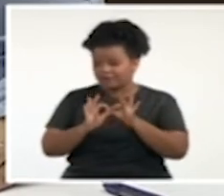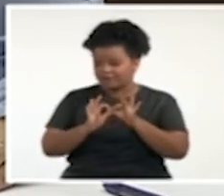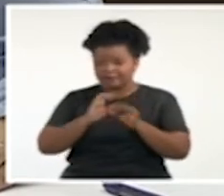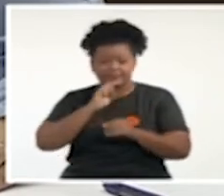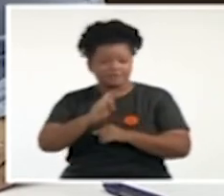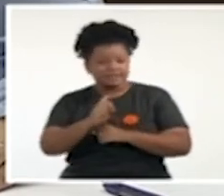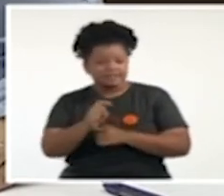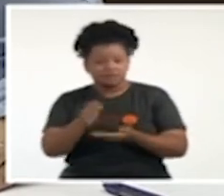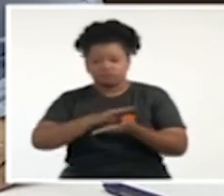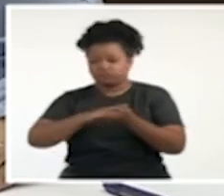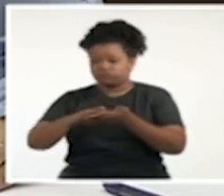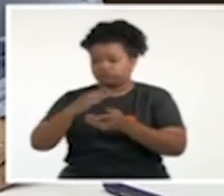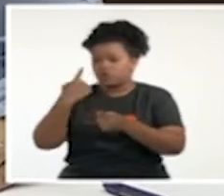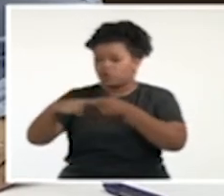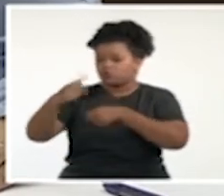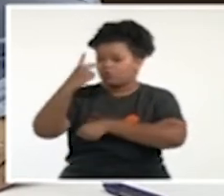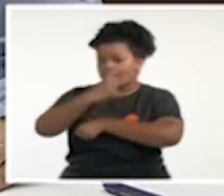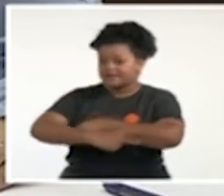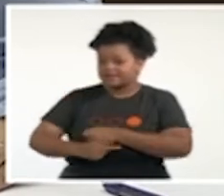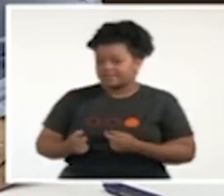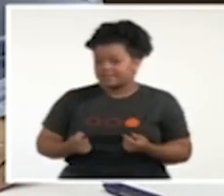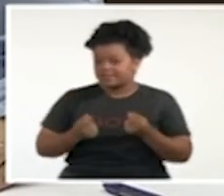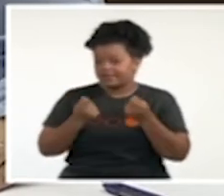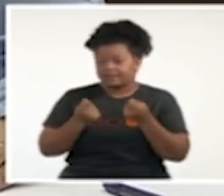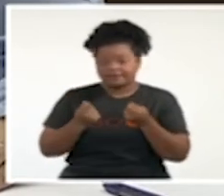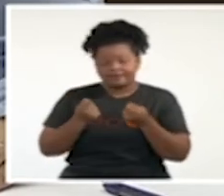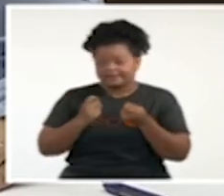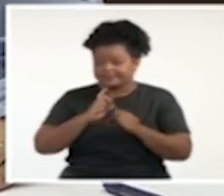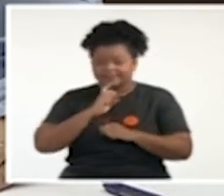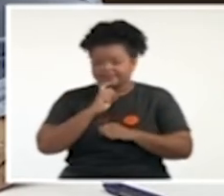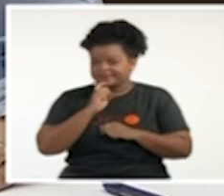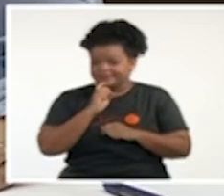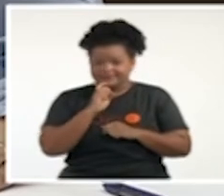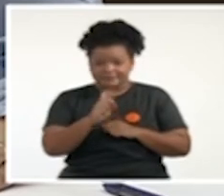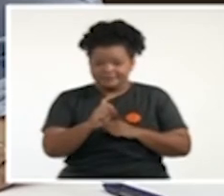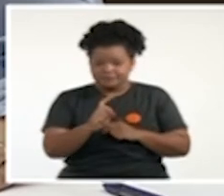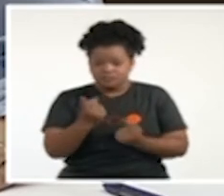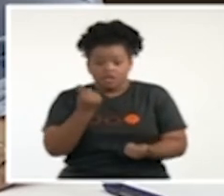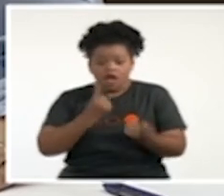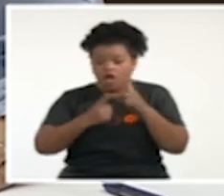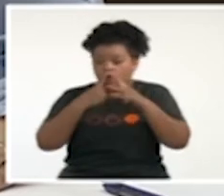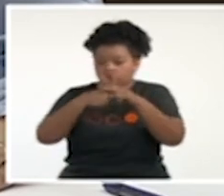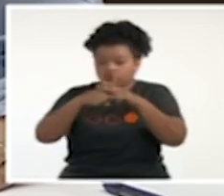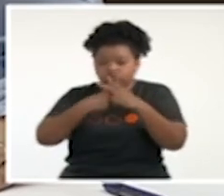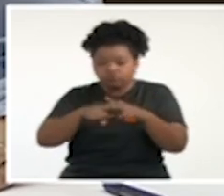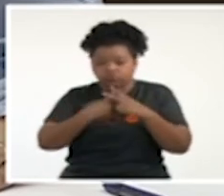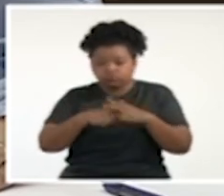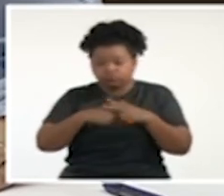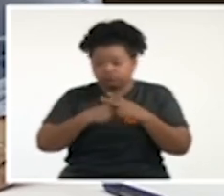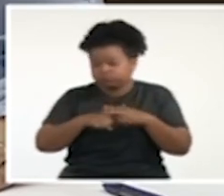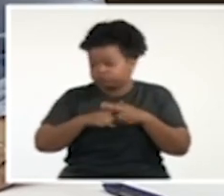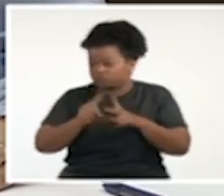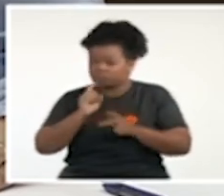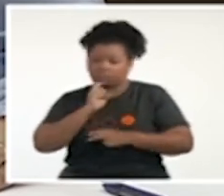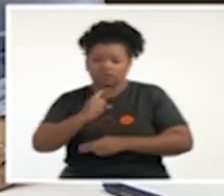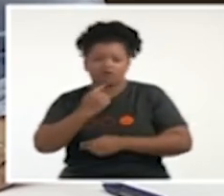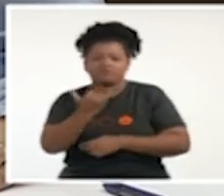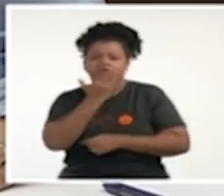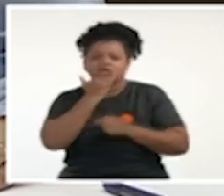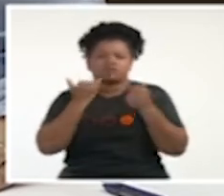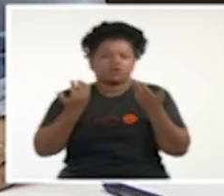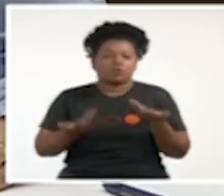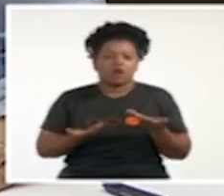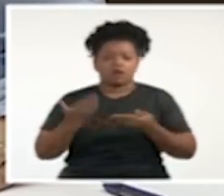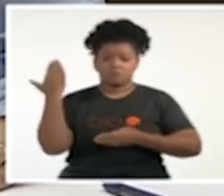ha tenido el país disponible para poder reparar las termoeléctricas ha estado muy marcado por el bloqueo. También